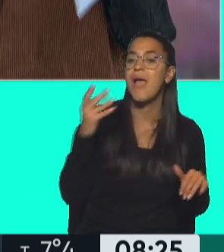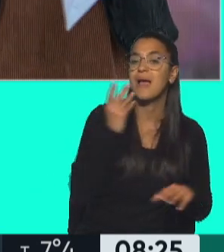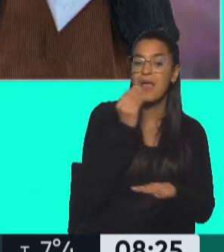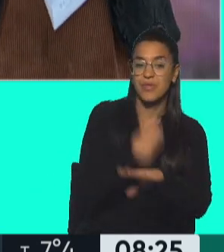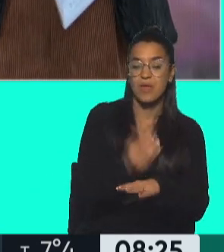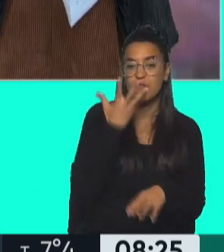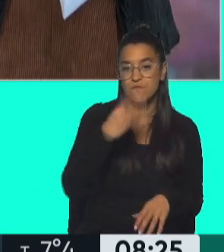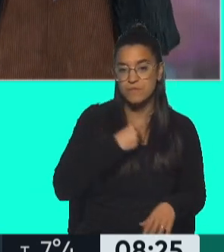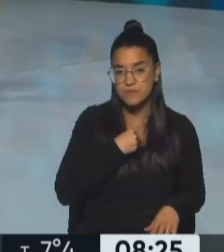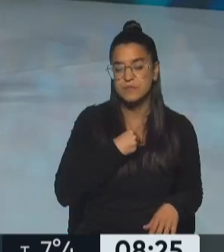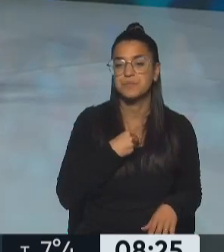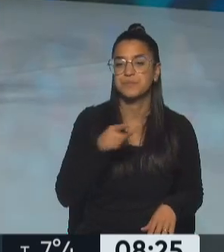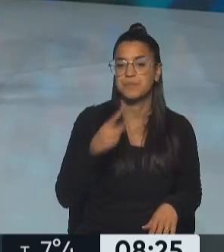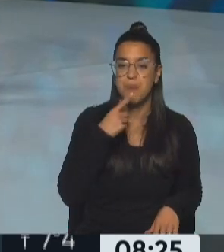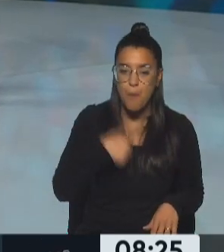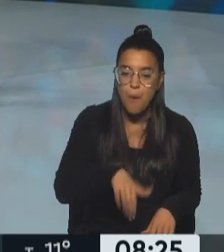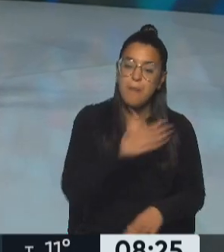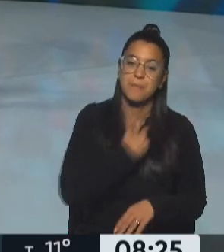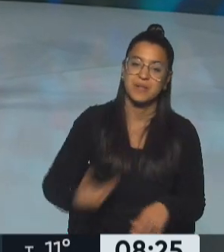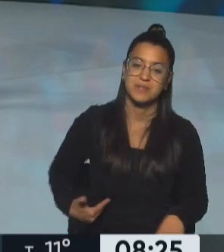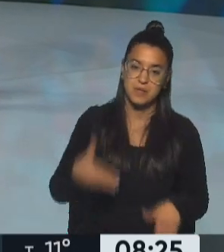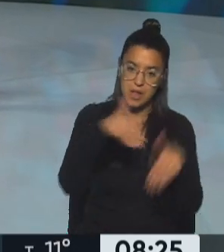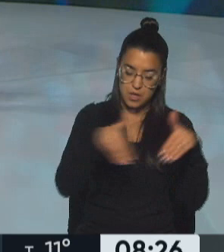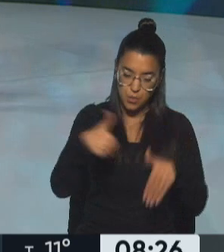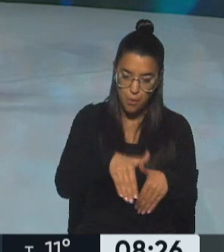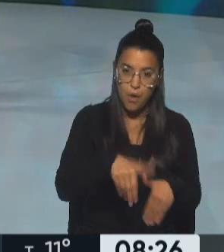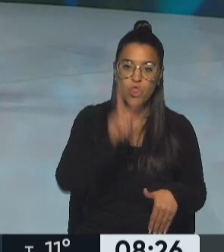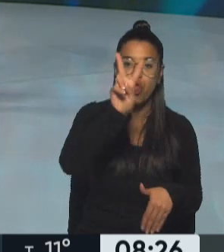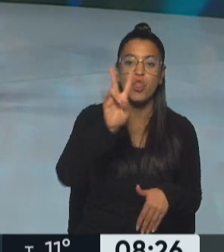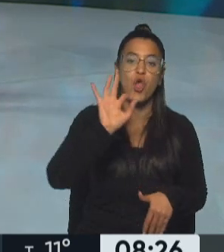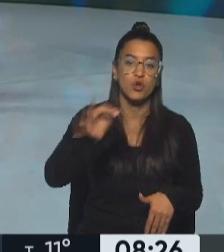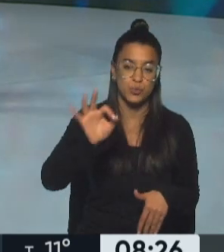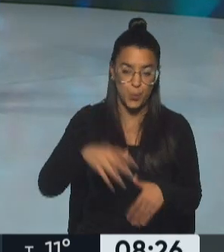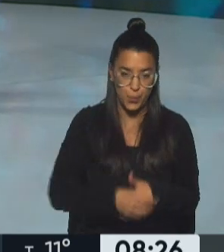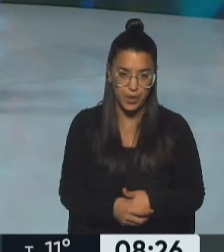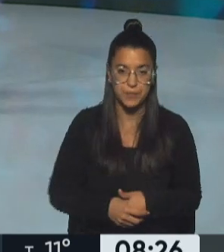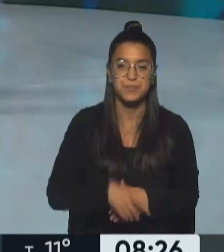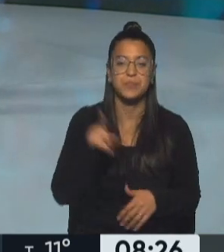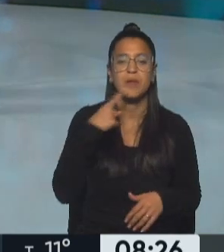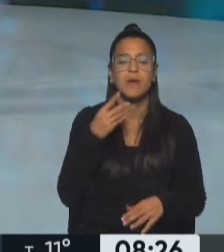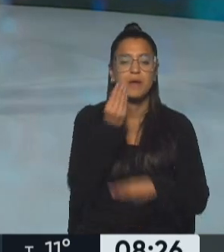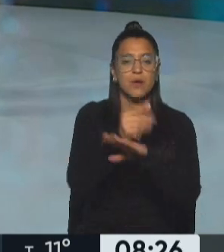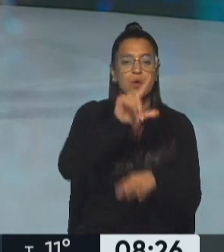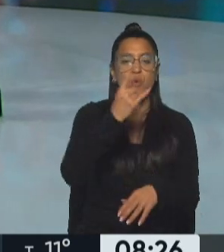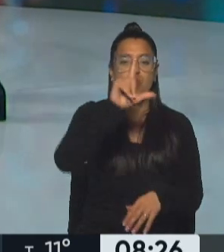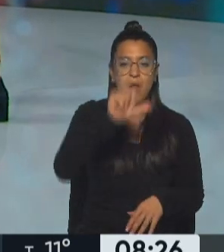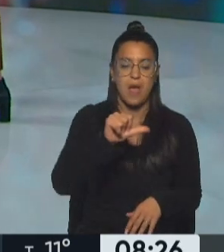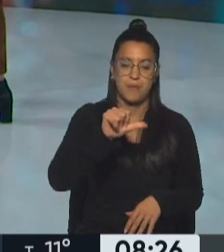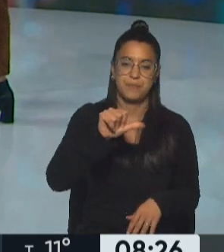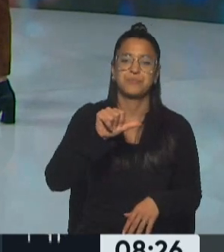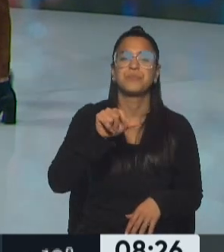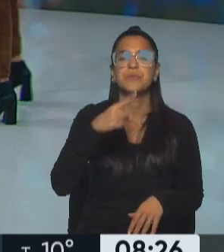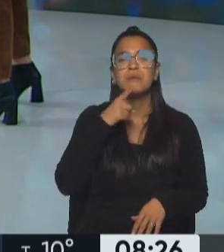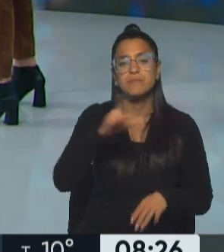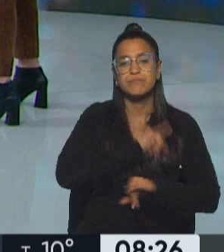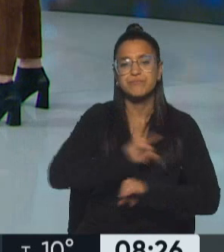y favorito como presidente para las elecciones de ahora, el 2 de octubre, el candidato Lula da Silva, en donde